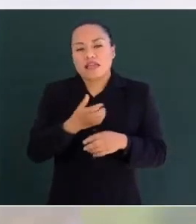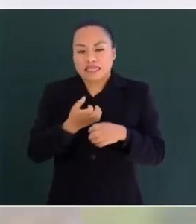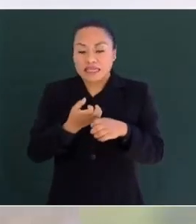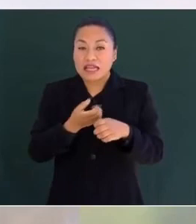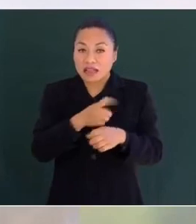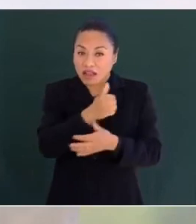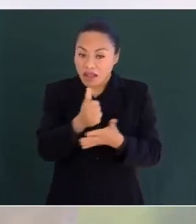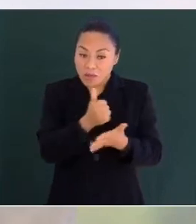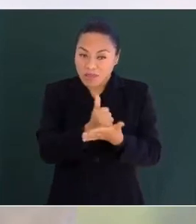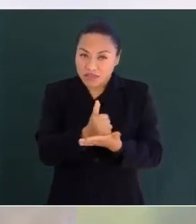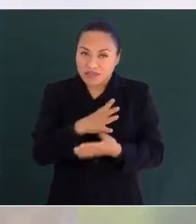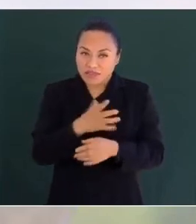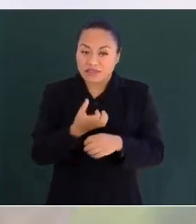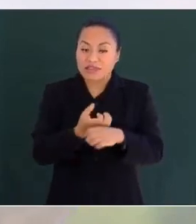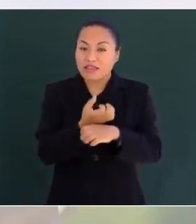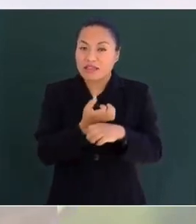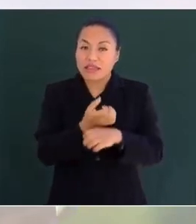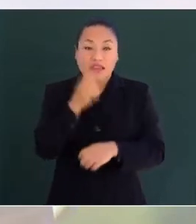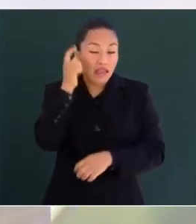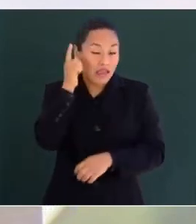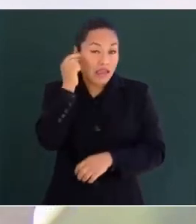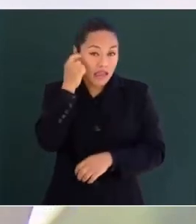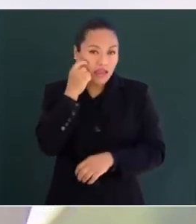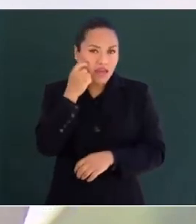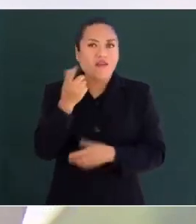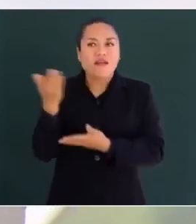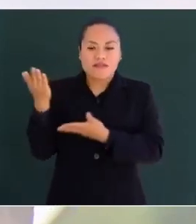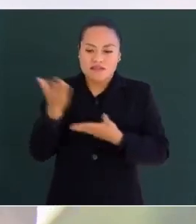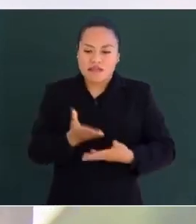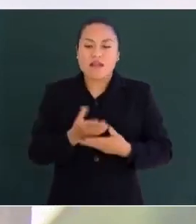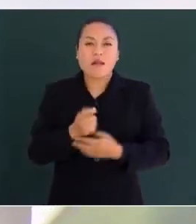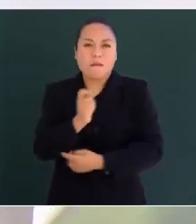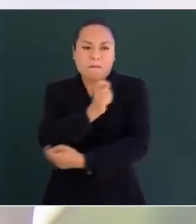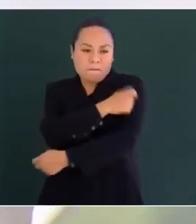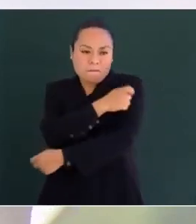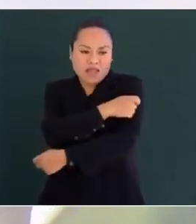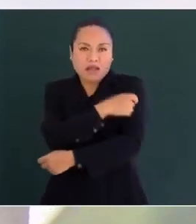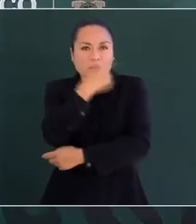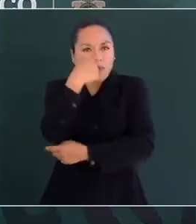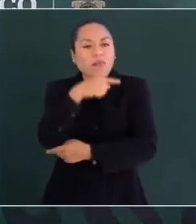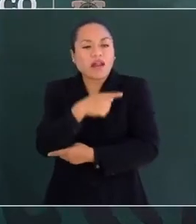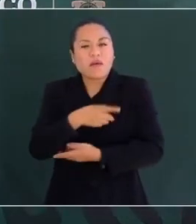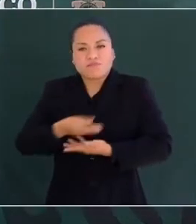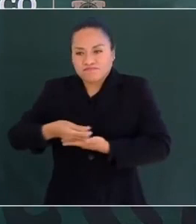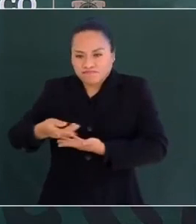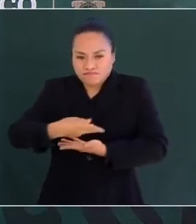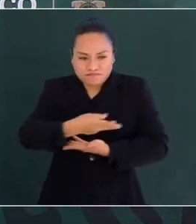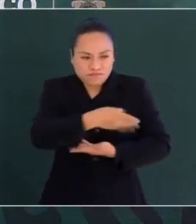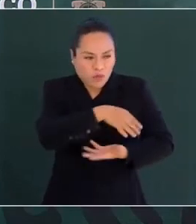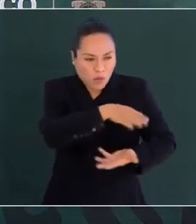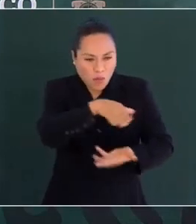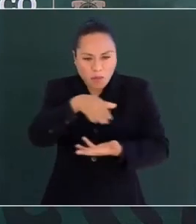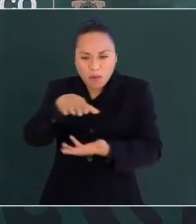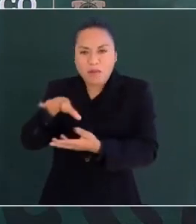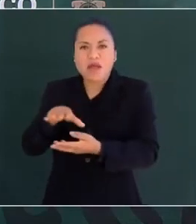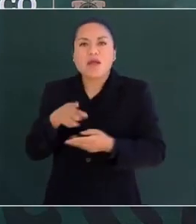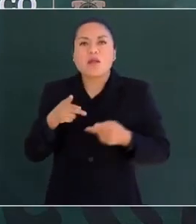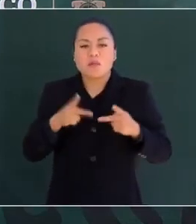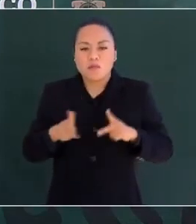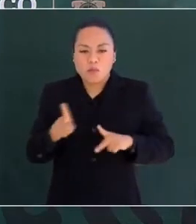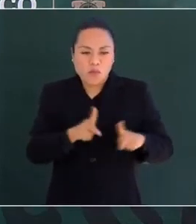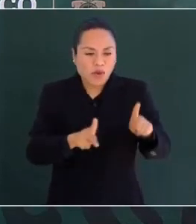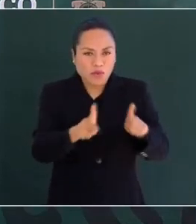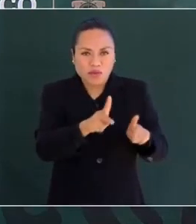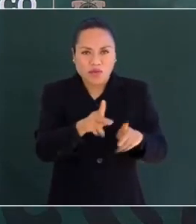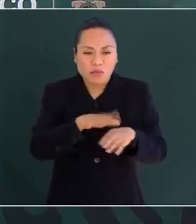llegarán hoy vacunas que servirán para repartirse en municipios de los más rezagados, para